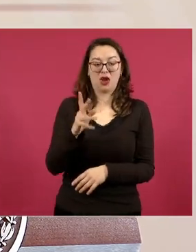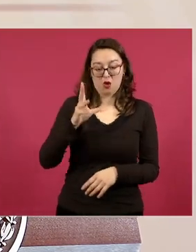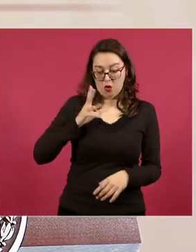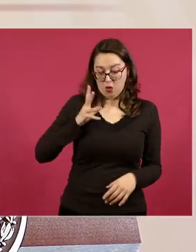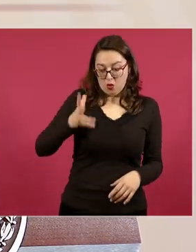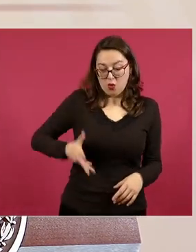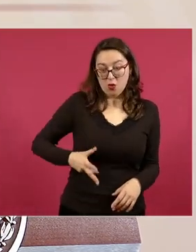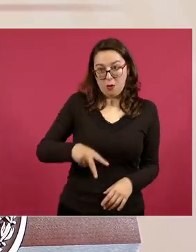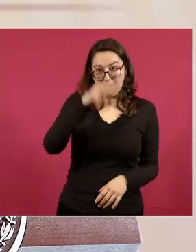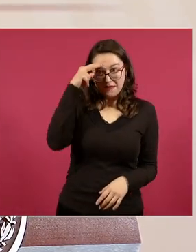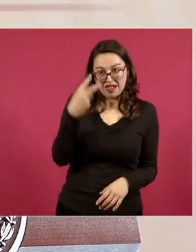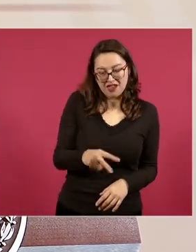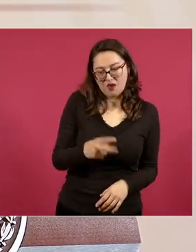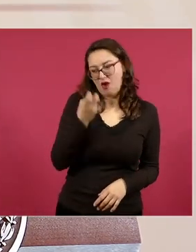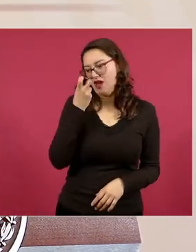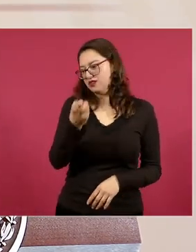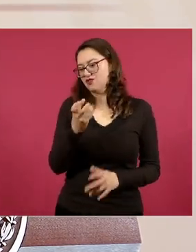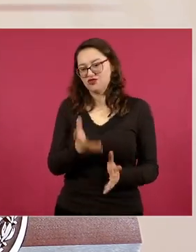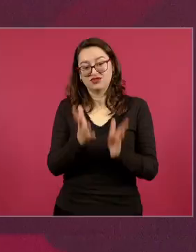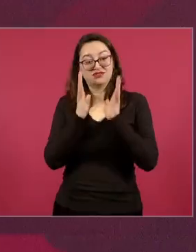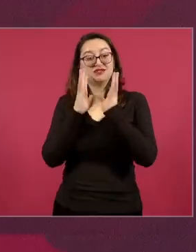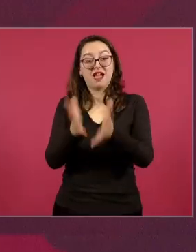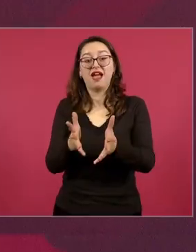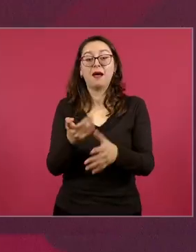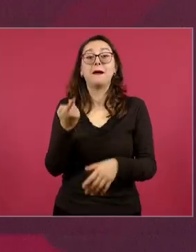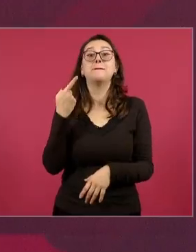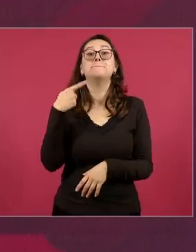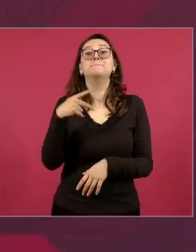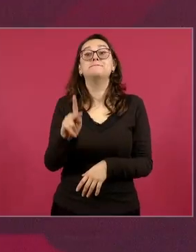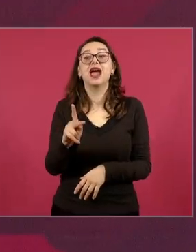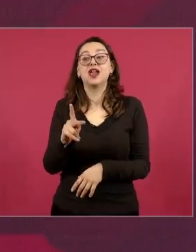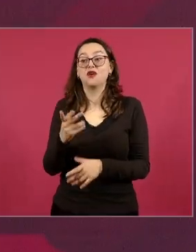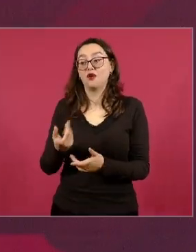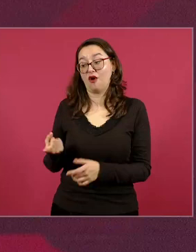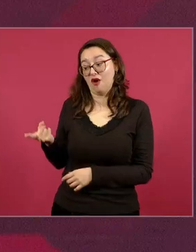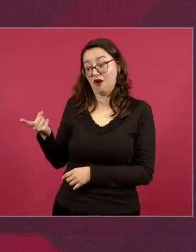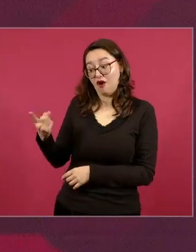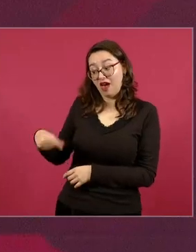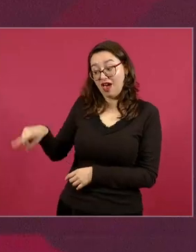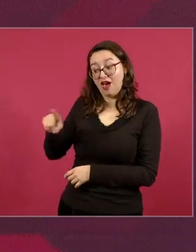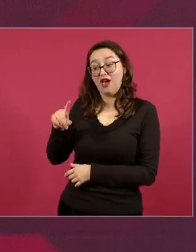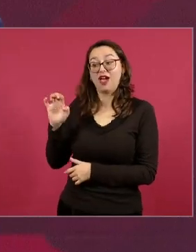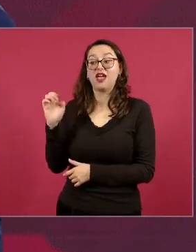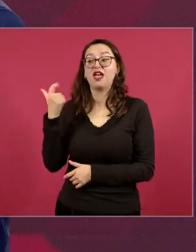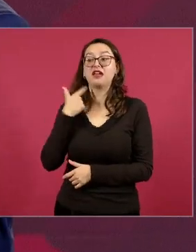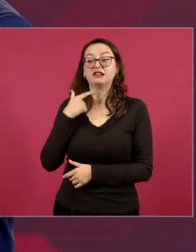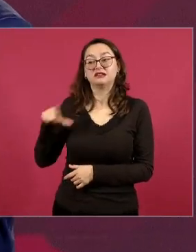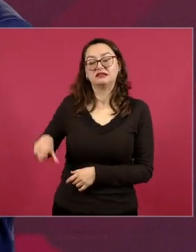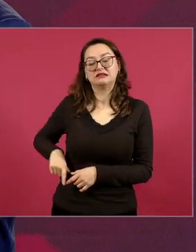pero nos estaban llevando por otro lado